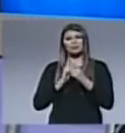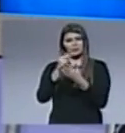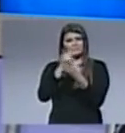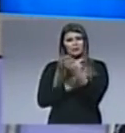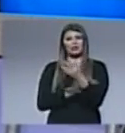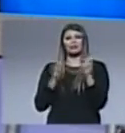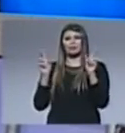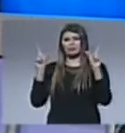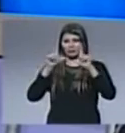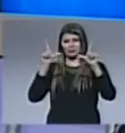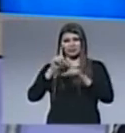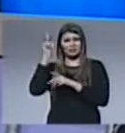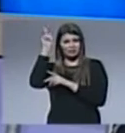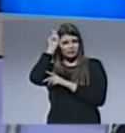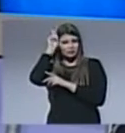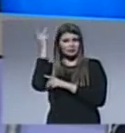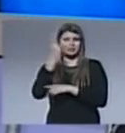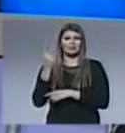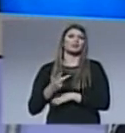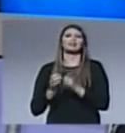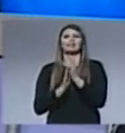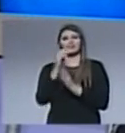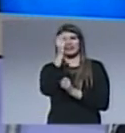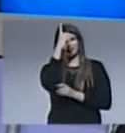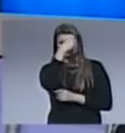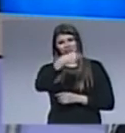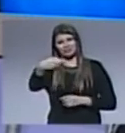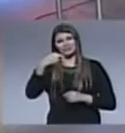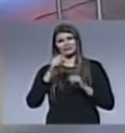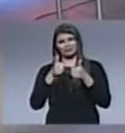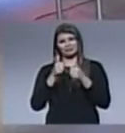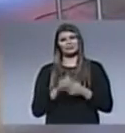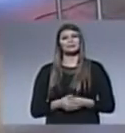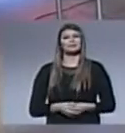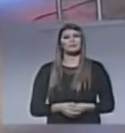de Red Guaraní que están dirigidos a la familia una bendecida semana para todos ustedes